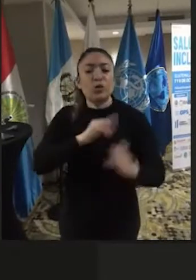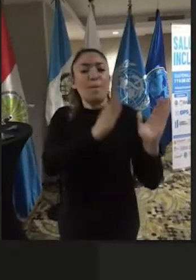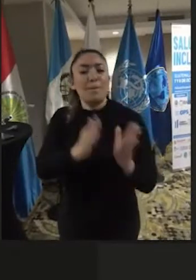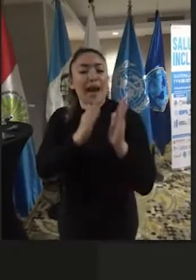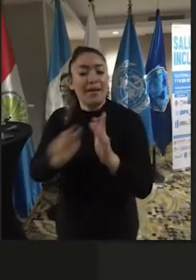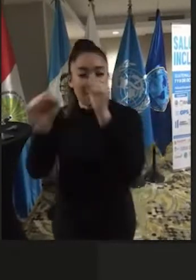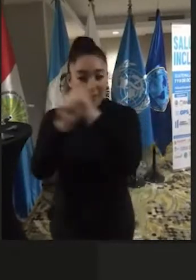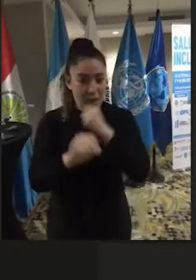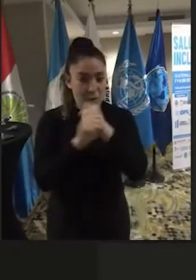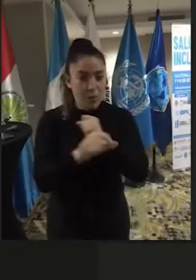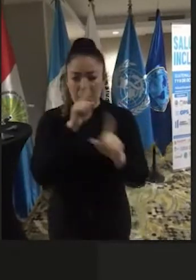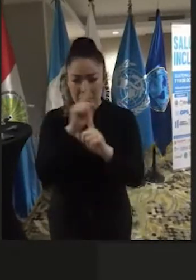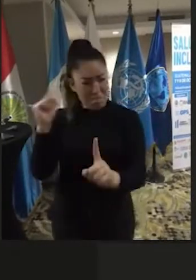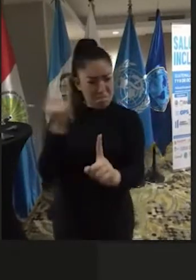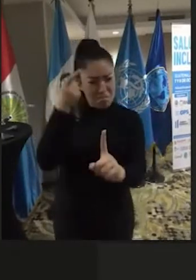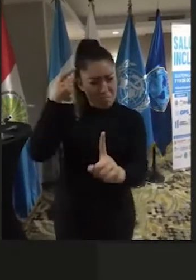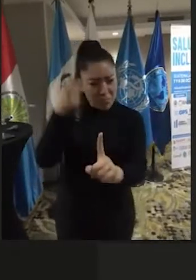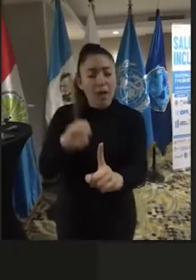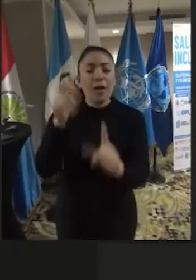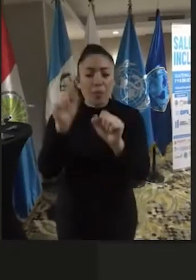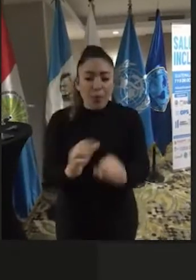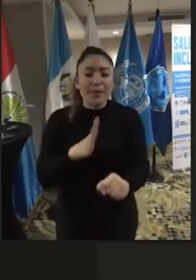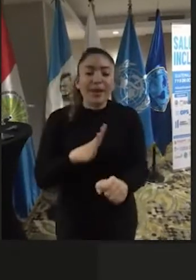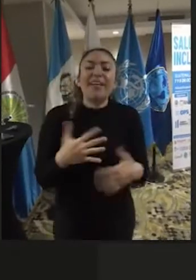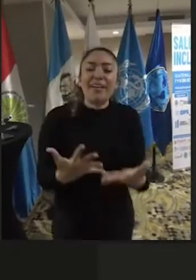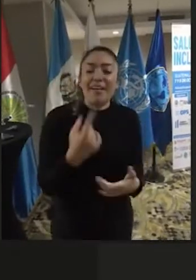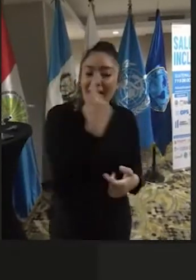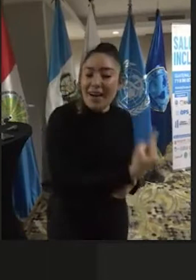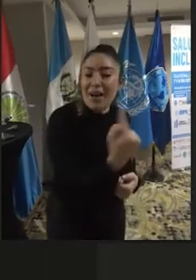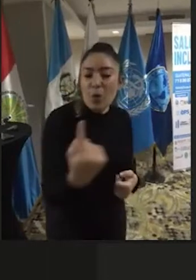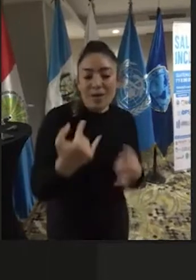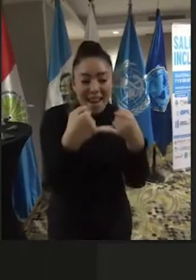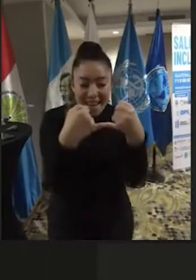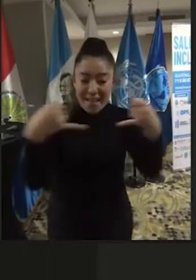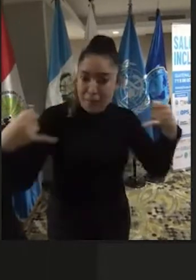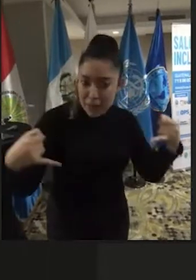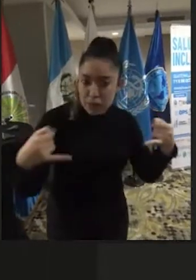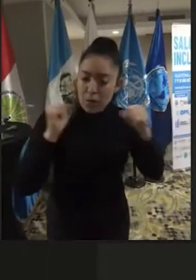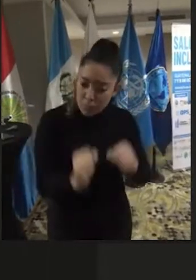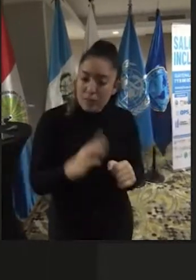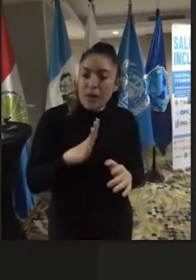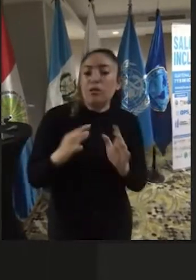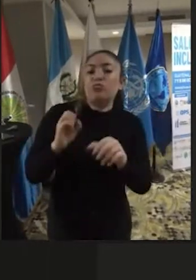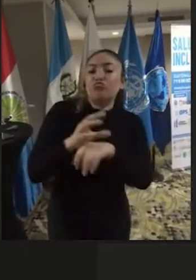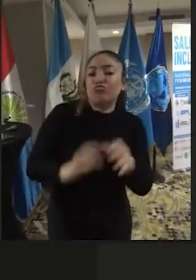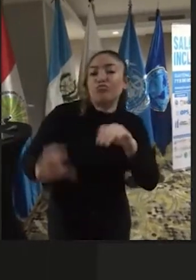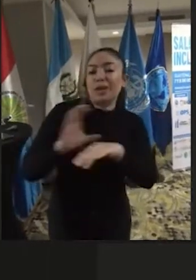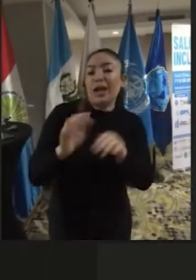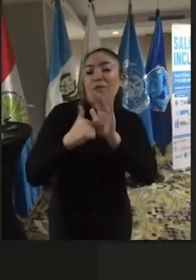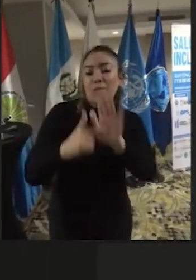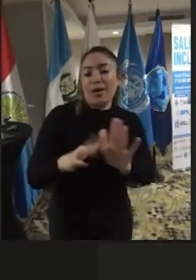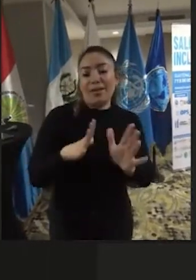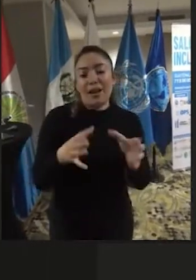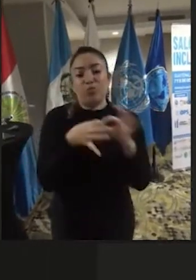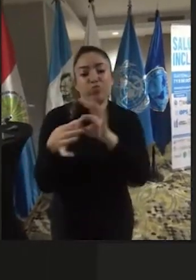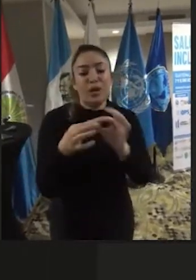y está priorizado en cada uno de los lineamientos en los consejos ejecutivos que tiene nuestra